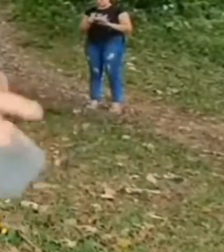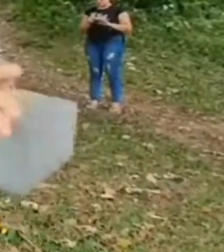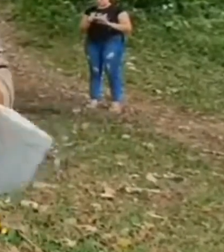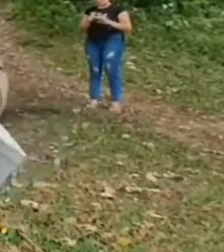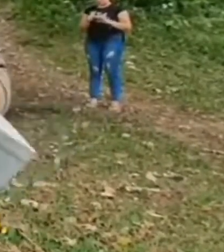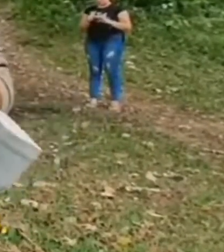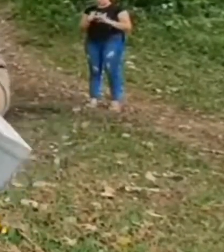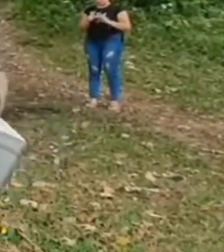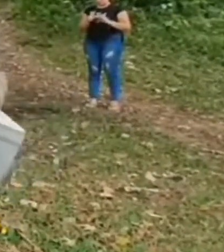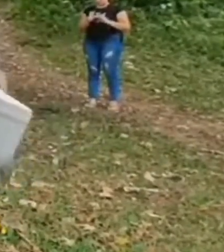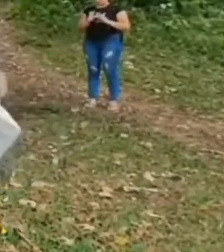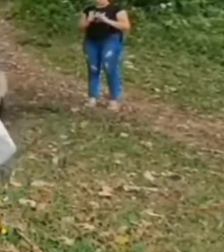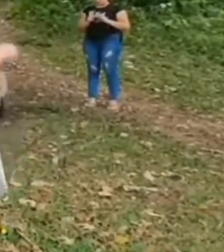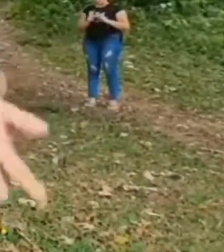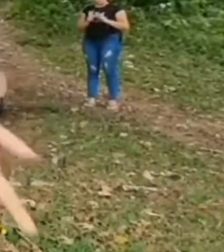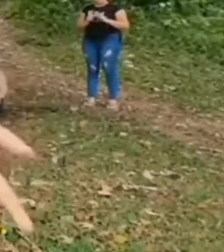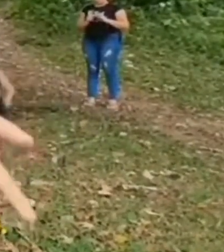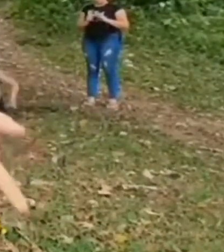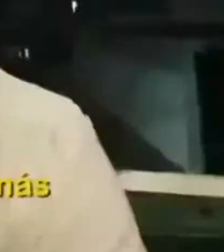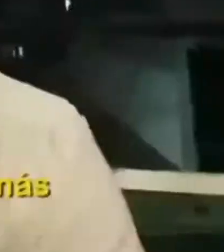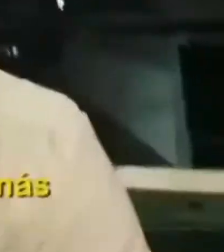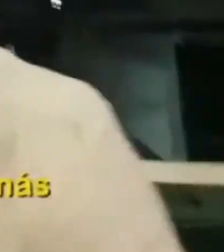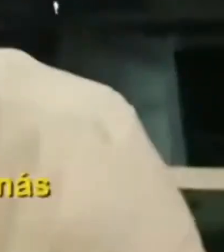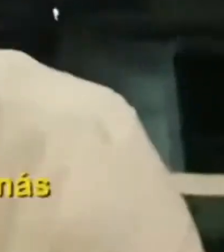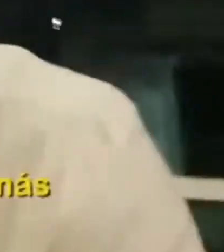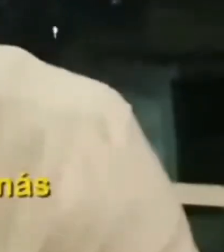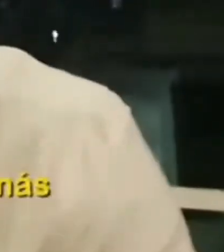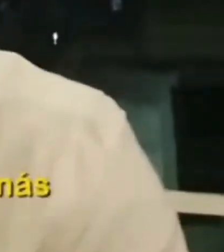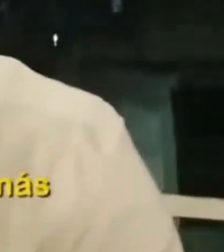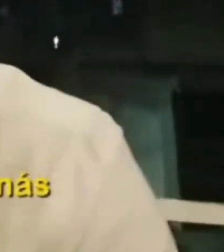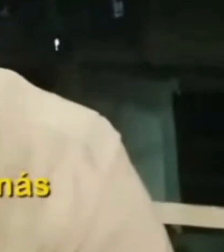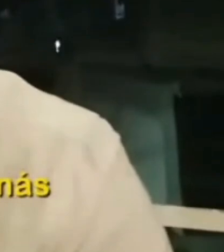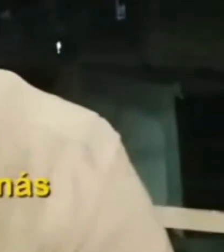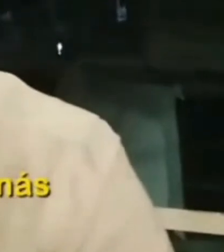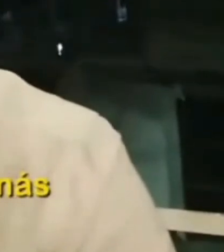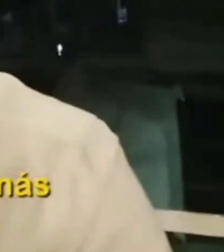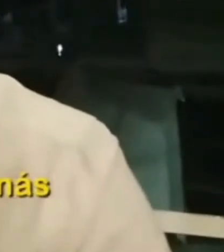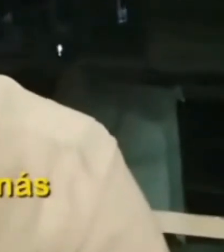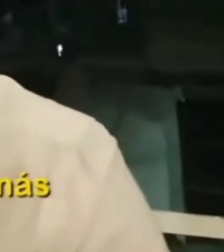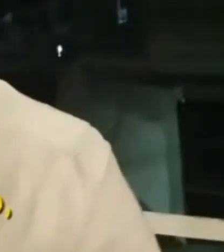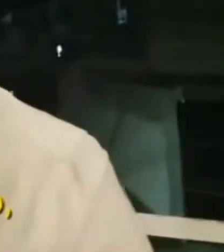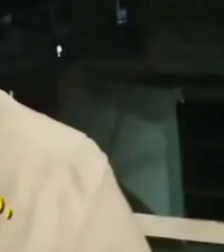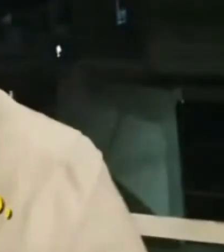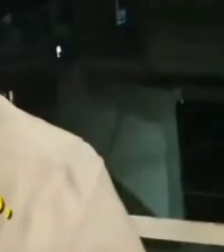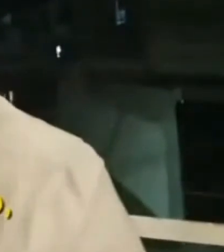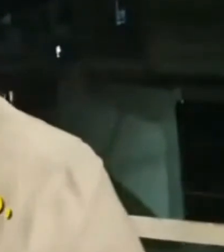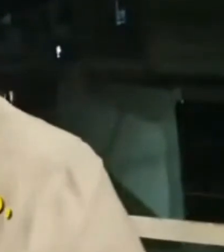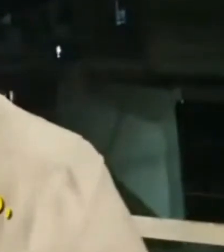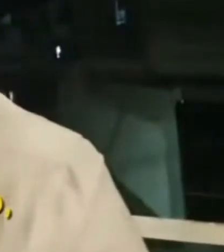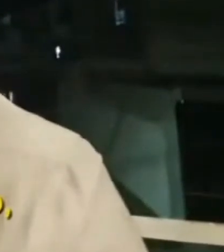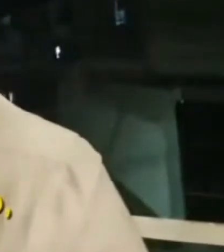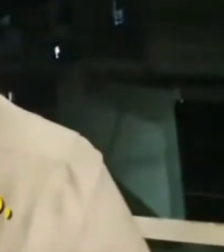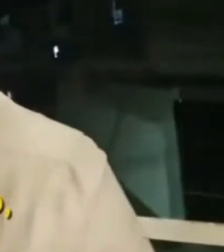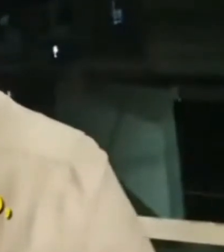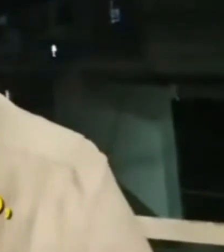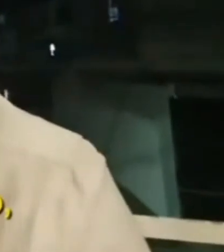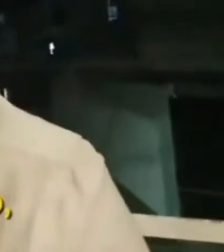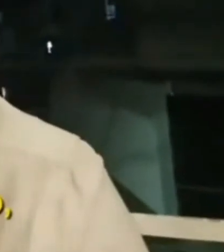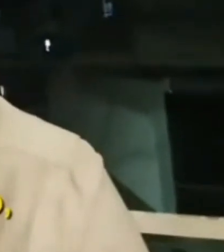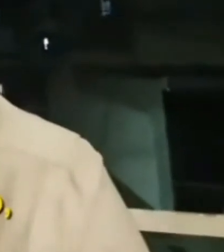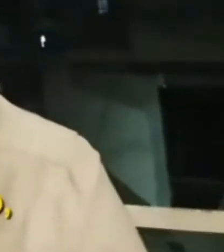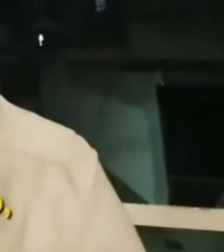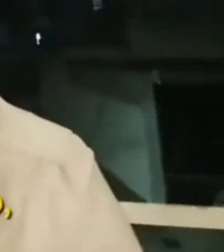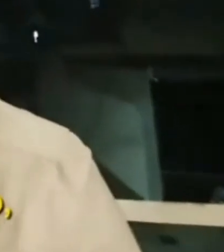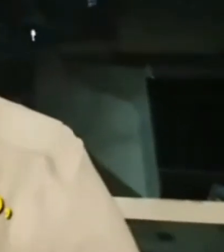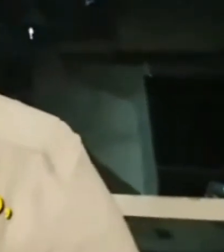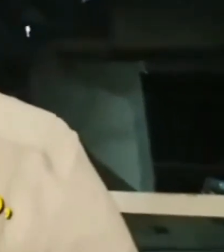mejor y cosas que no sabíamos antes. Y para mí ha sido la oportunidad más grande. Gracias por medio del